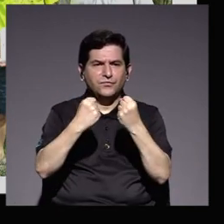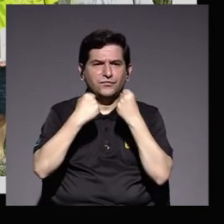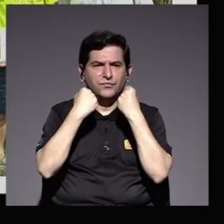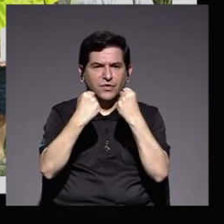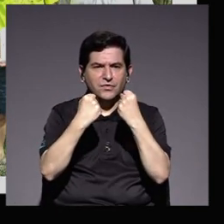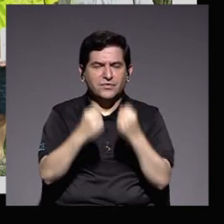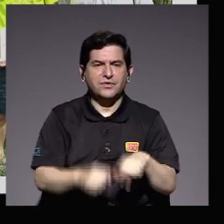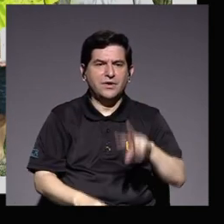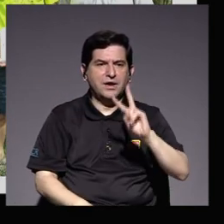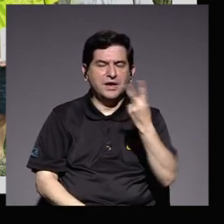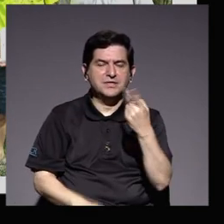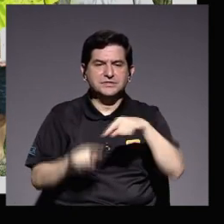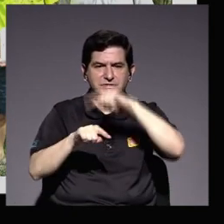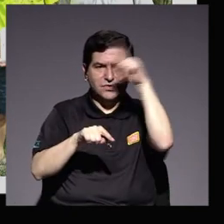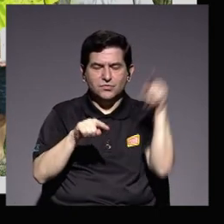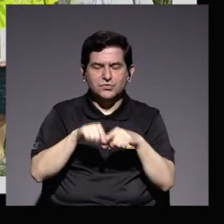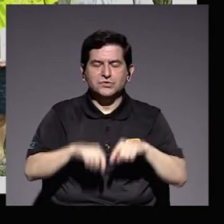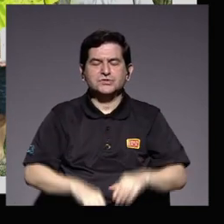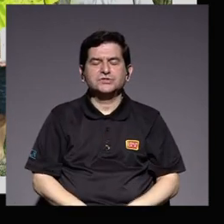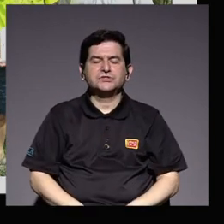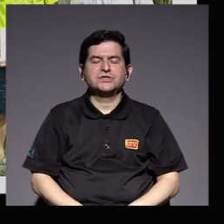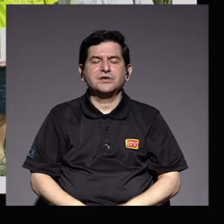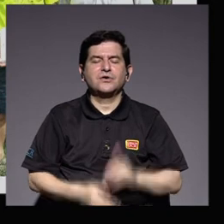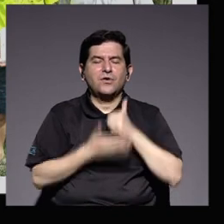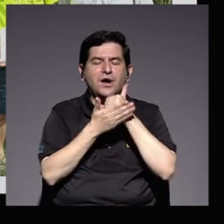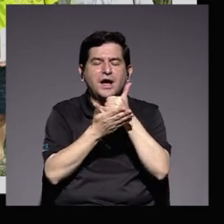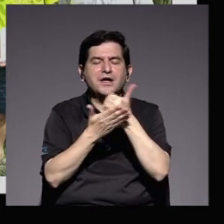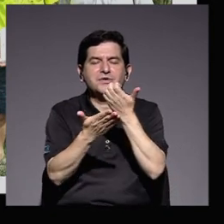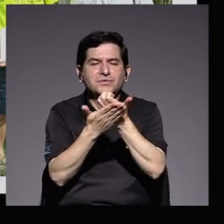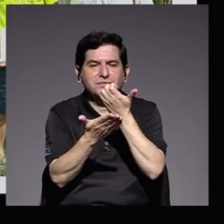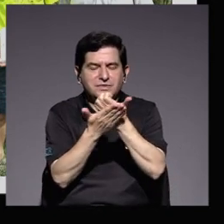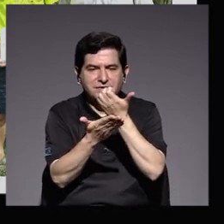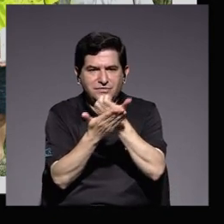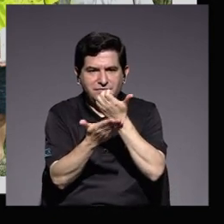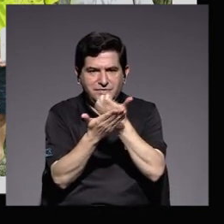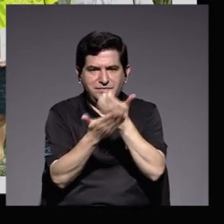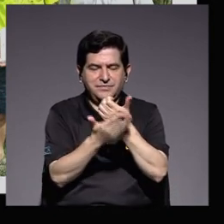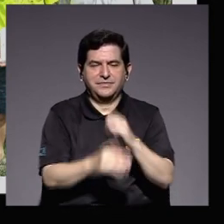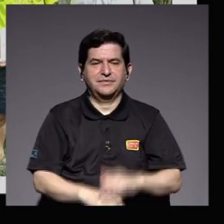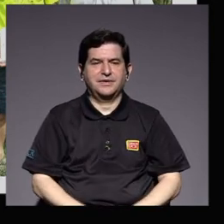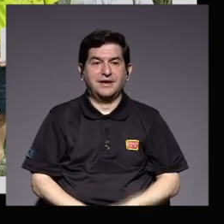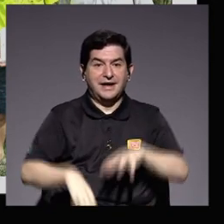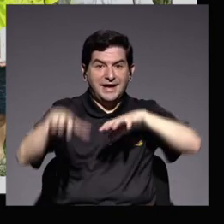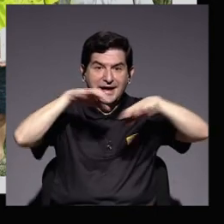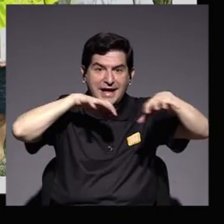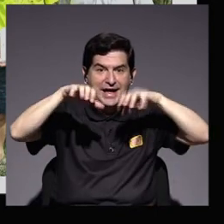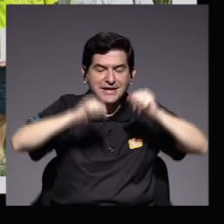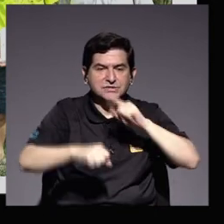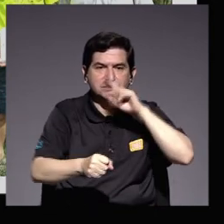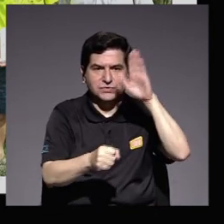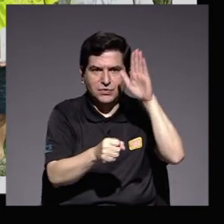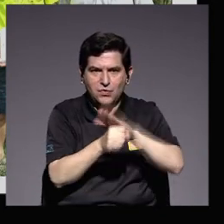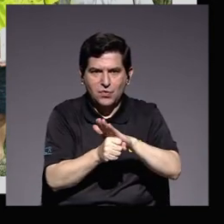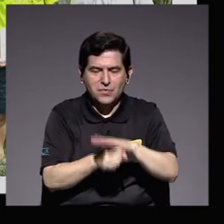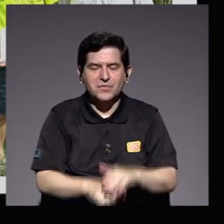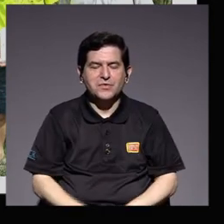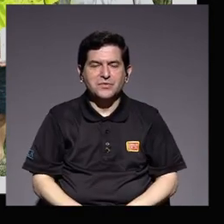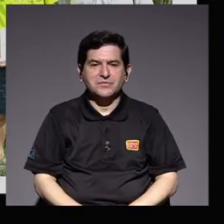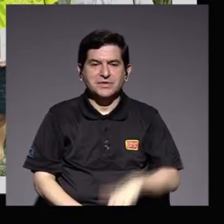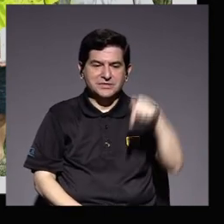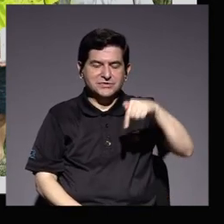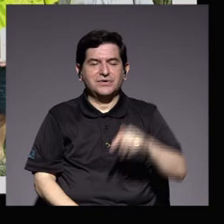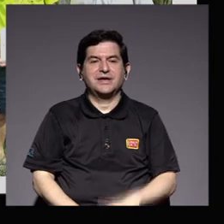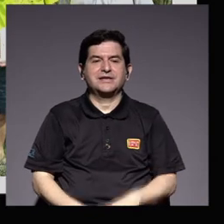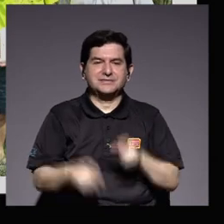para el segundo ciclo electivo el sistema de becas de apoyo socioeconómico una acción con la que se ha comprometido esta administración de